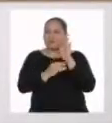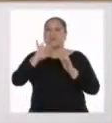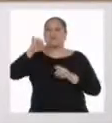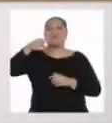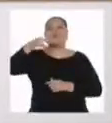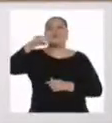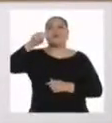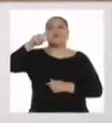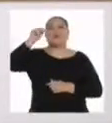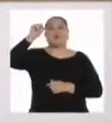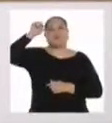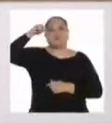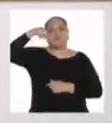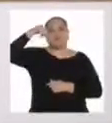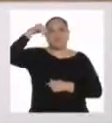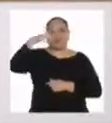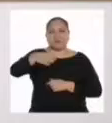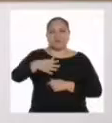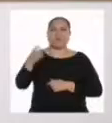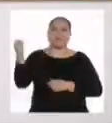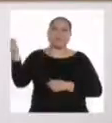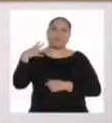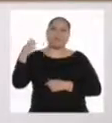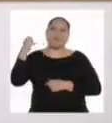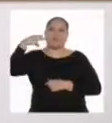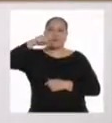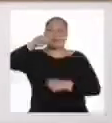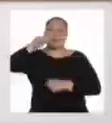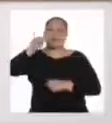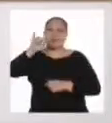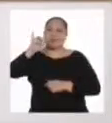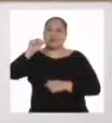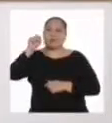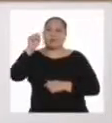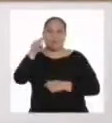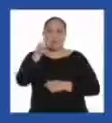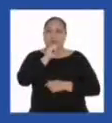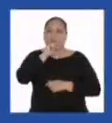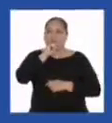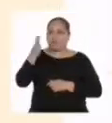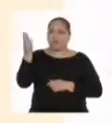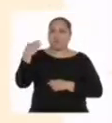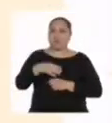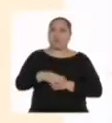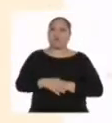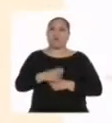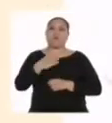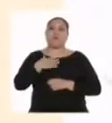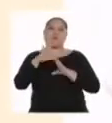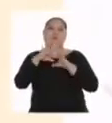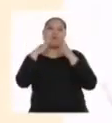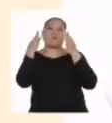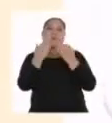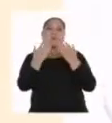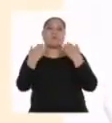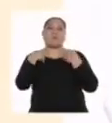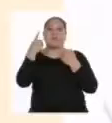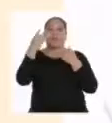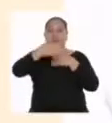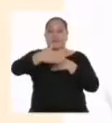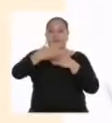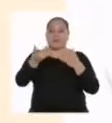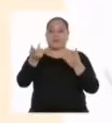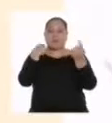Jonathan, recordemos lo que nos comentó Matías. Nos dijo lo siguiente. Mi familia tiene un